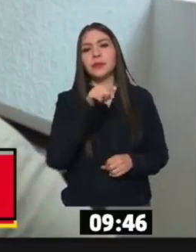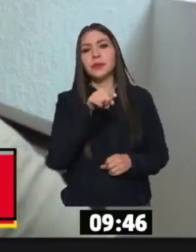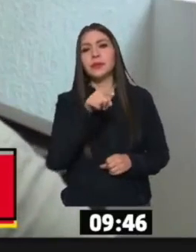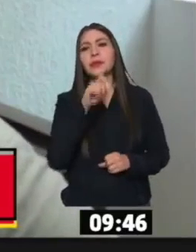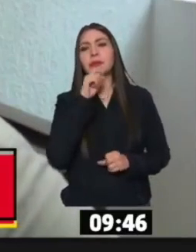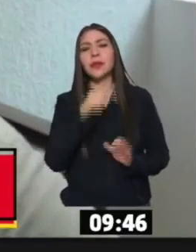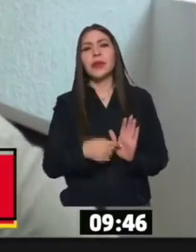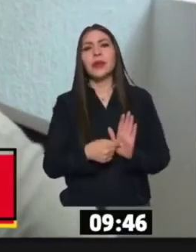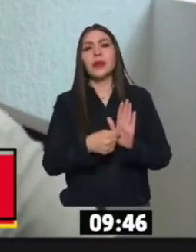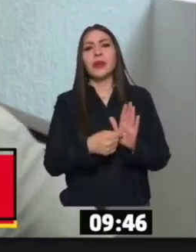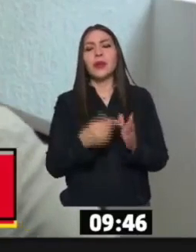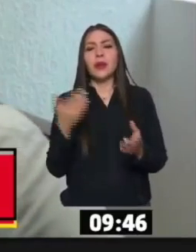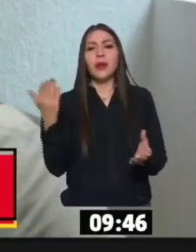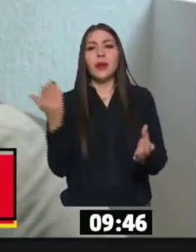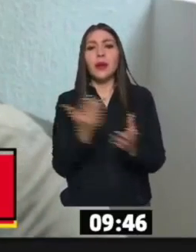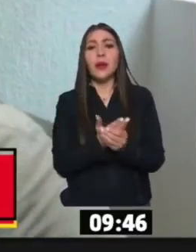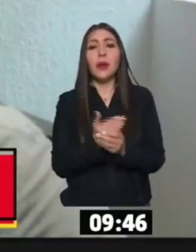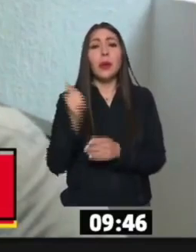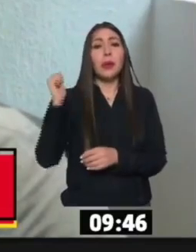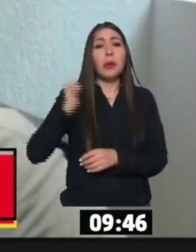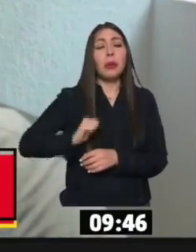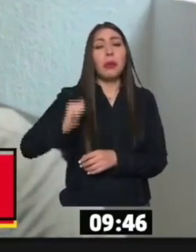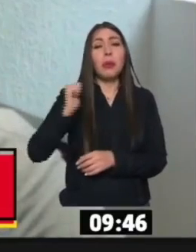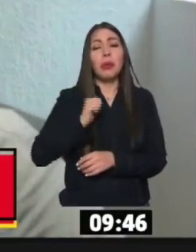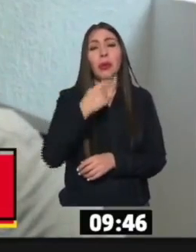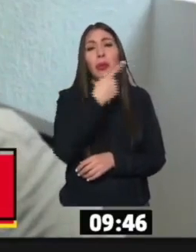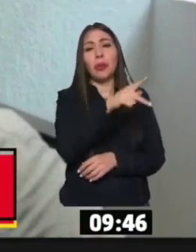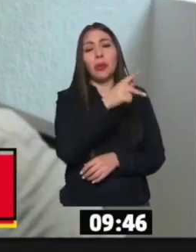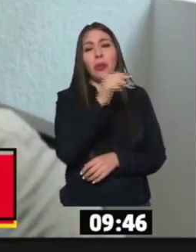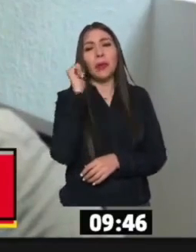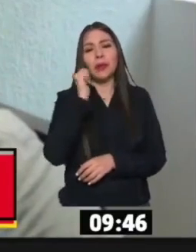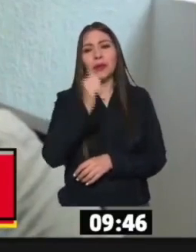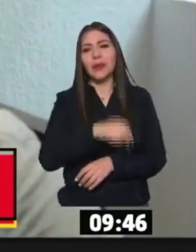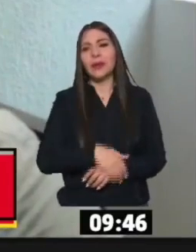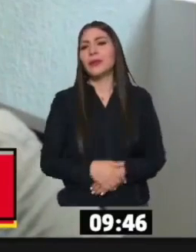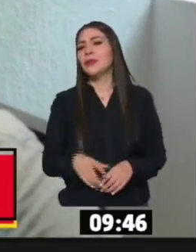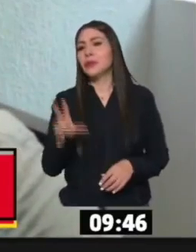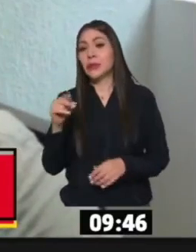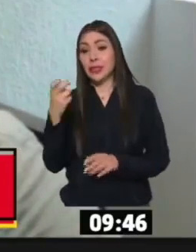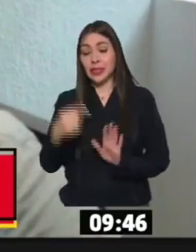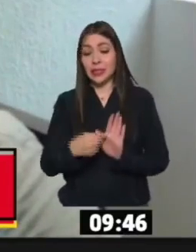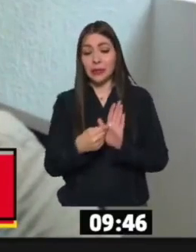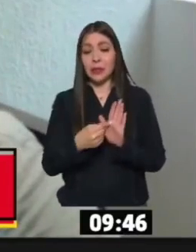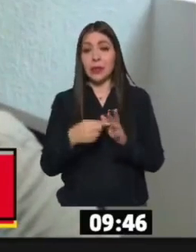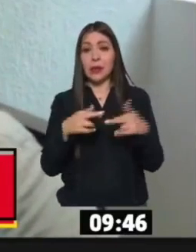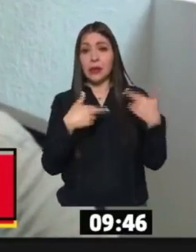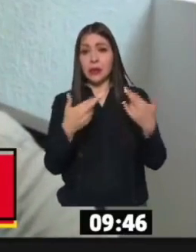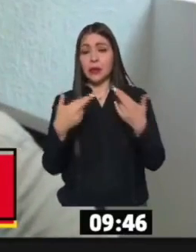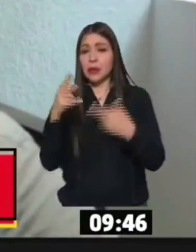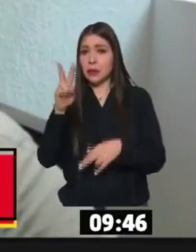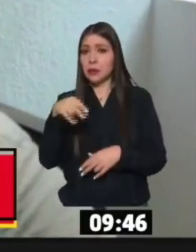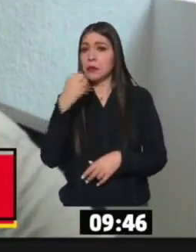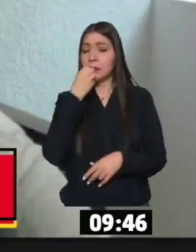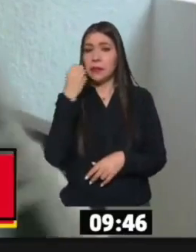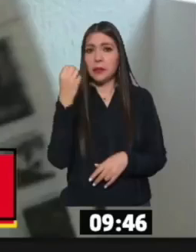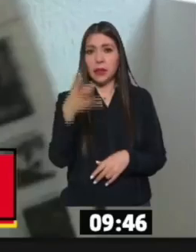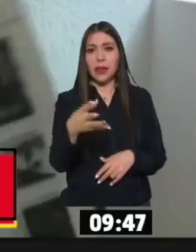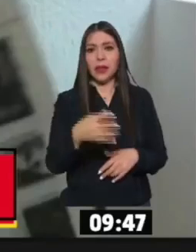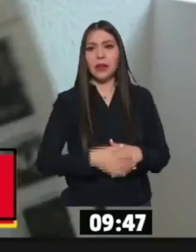¡Maná, cállese, menzón! Ese es más difícil. No, son muy padres para regalar, para regalar. Están muy bien